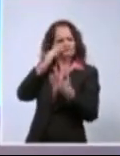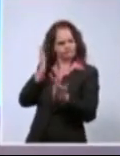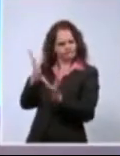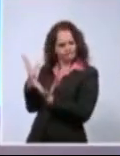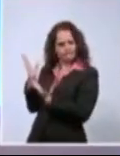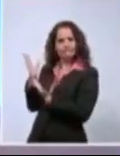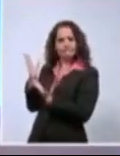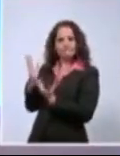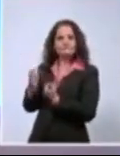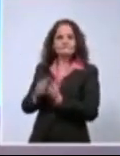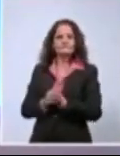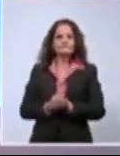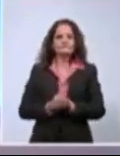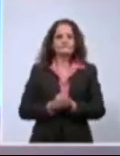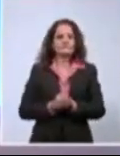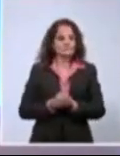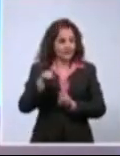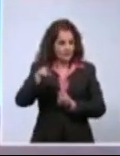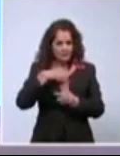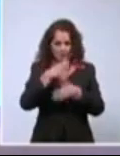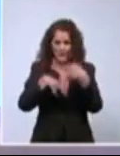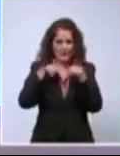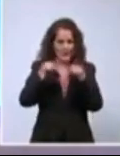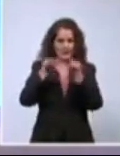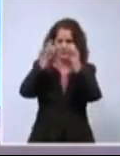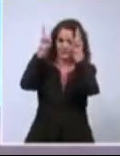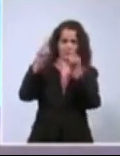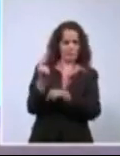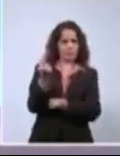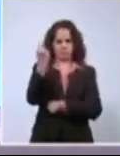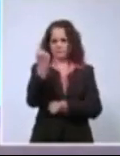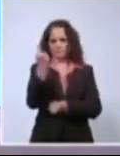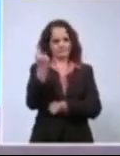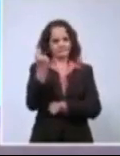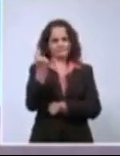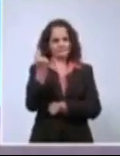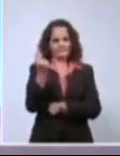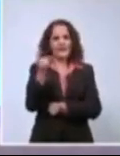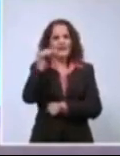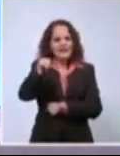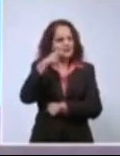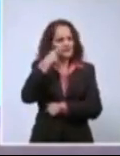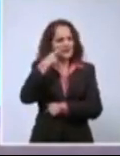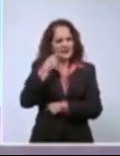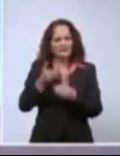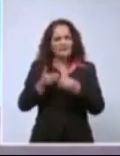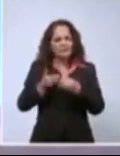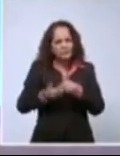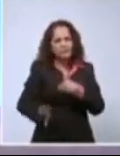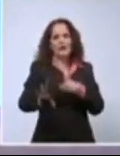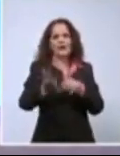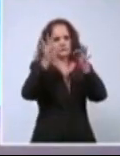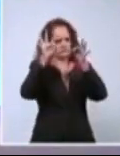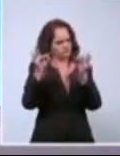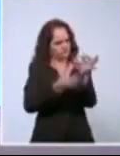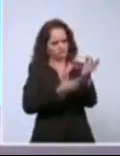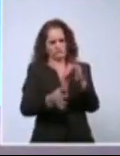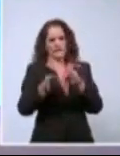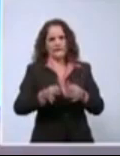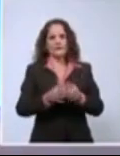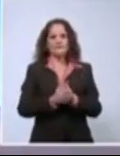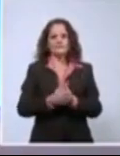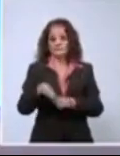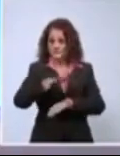ver hoy. Este no es un problema solo de las redes sociales. Esto que mostramos trasciende a la realidad material. Tenemos una nueva